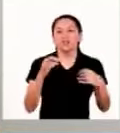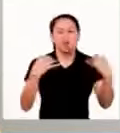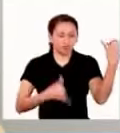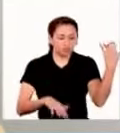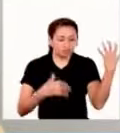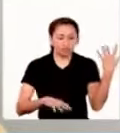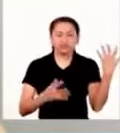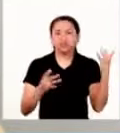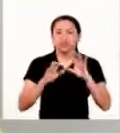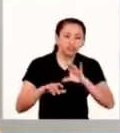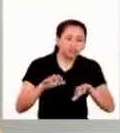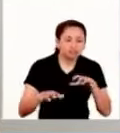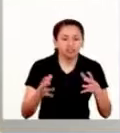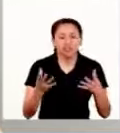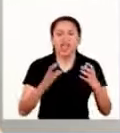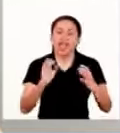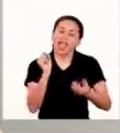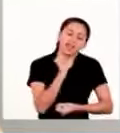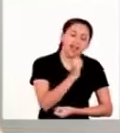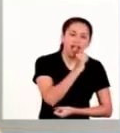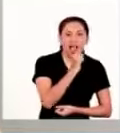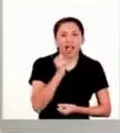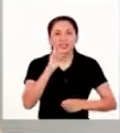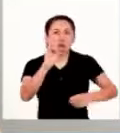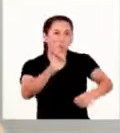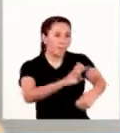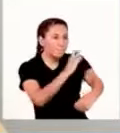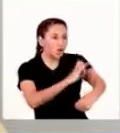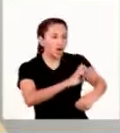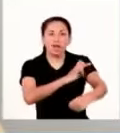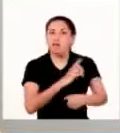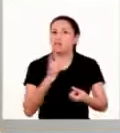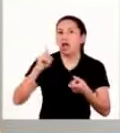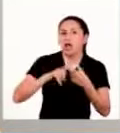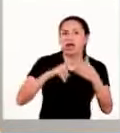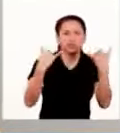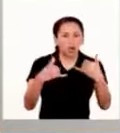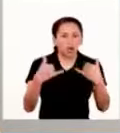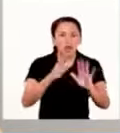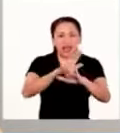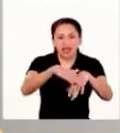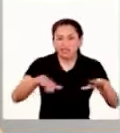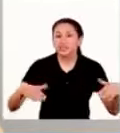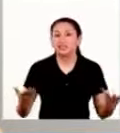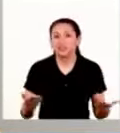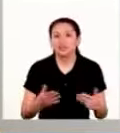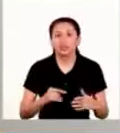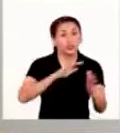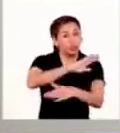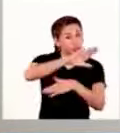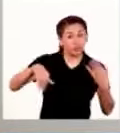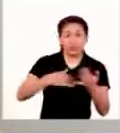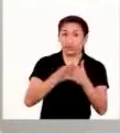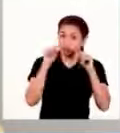instrumento cantar una canción resistir un poema o jugar con las nietas y los nietos todo esto les va a brindar